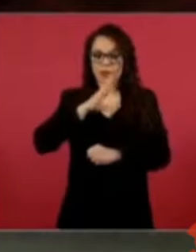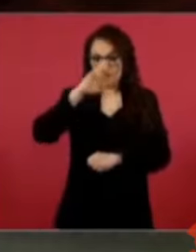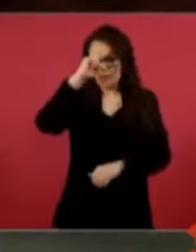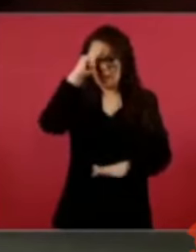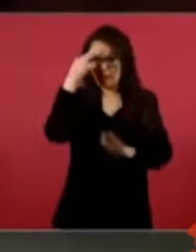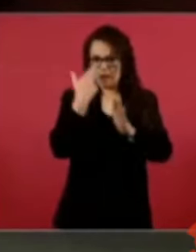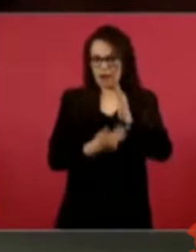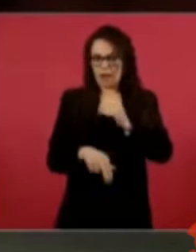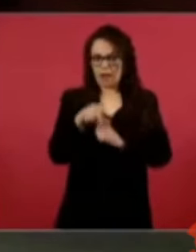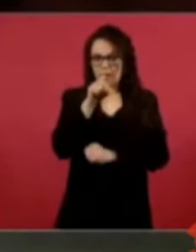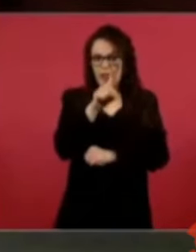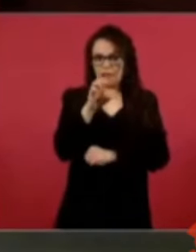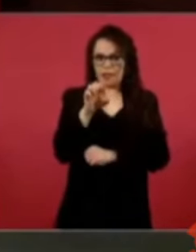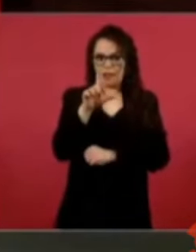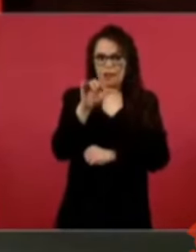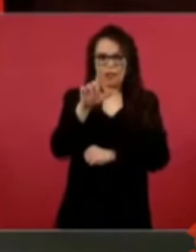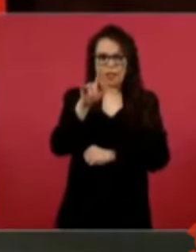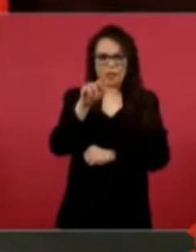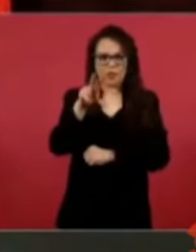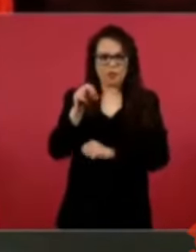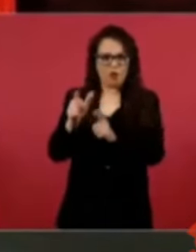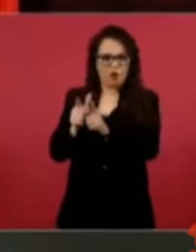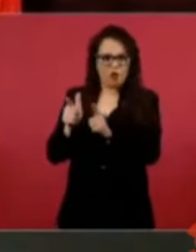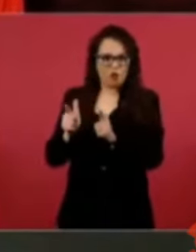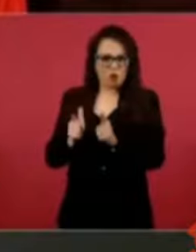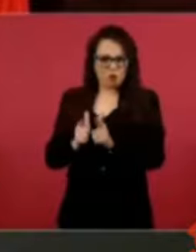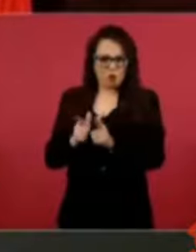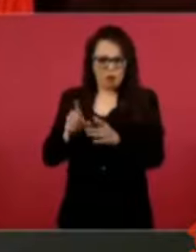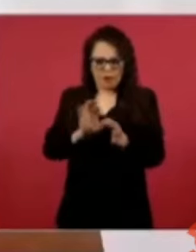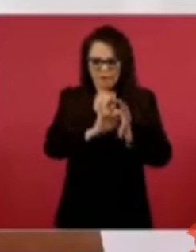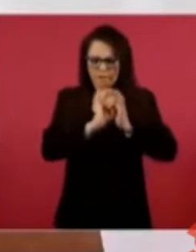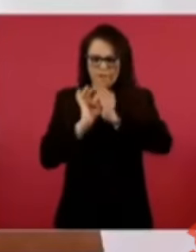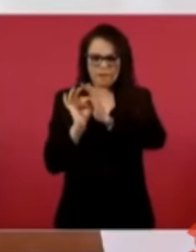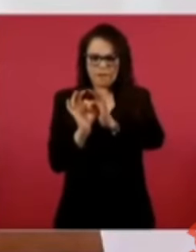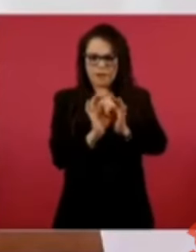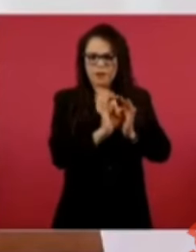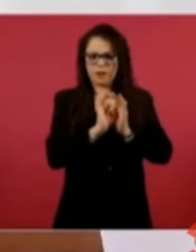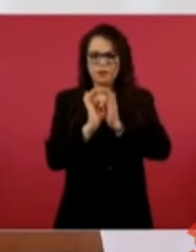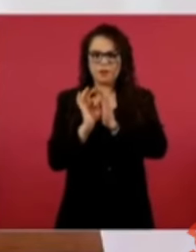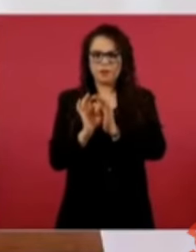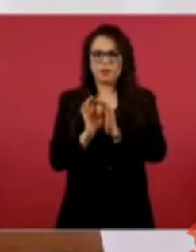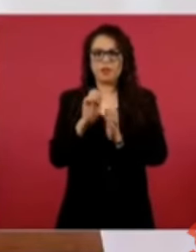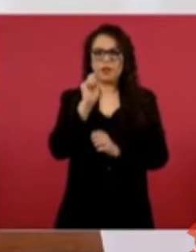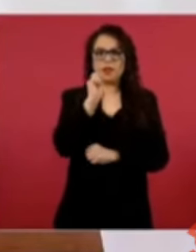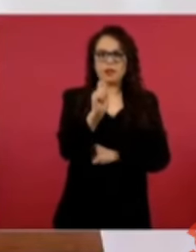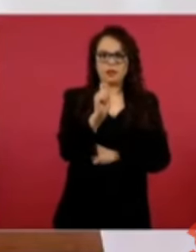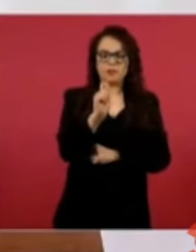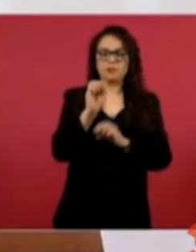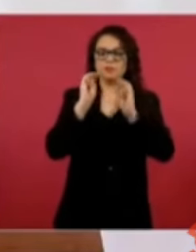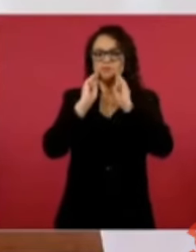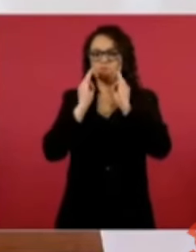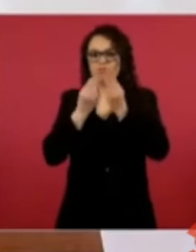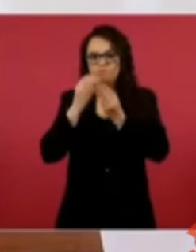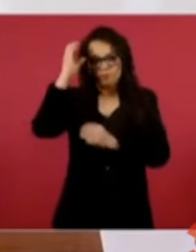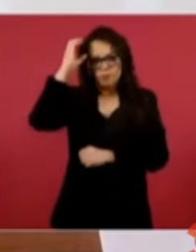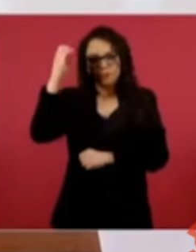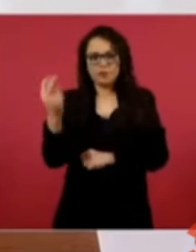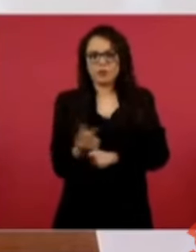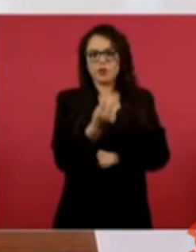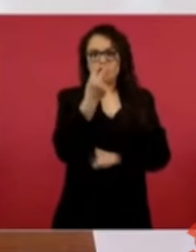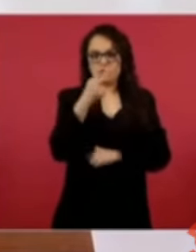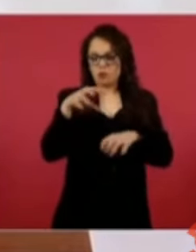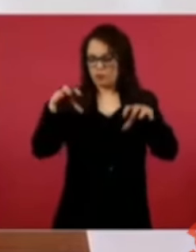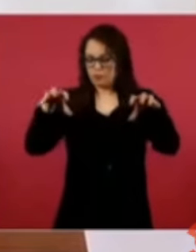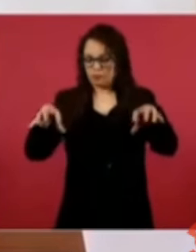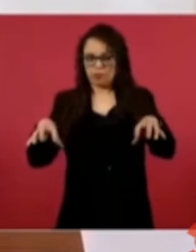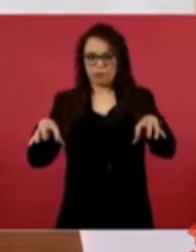los dos carteles, dos carteles ahí. es